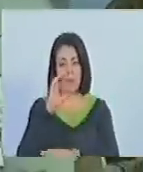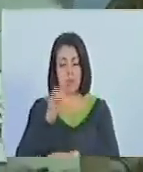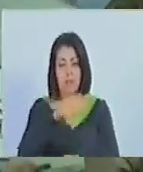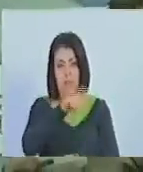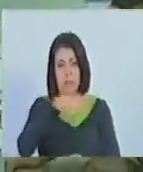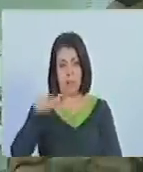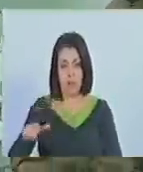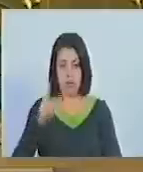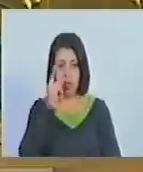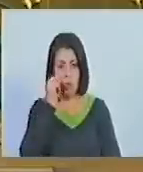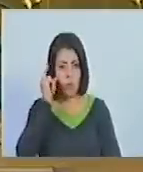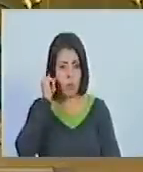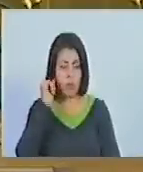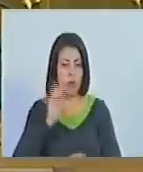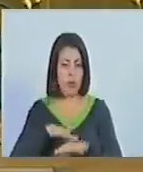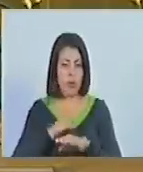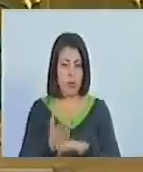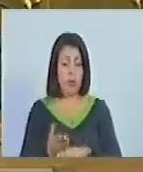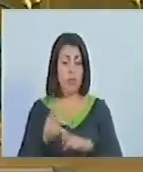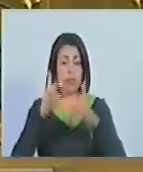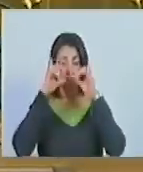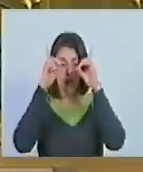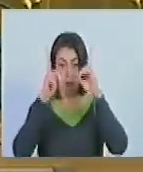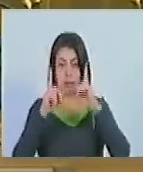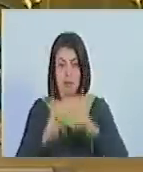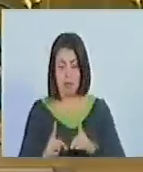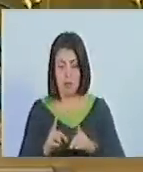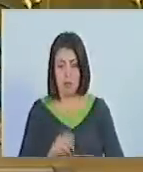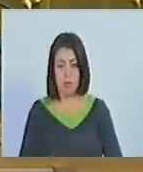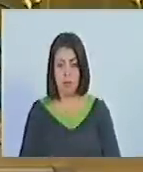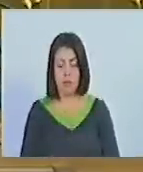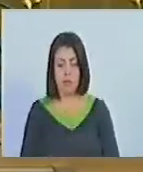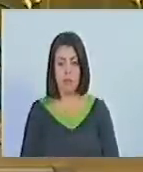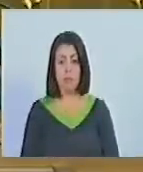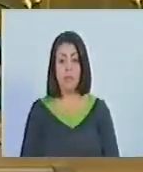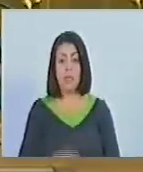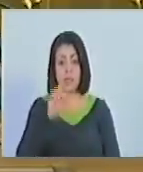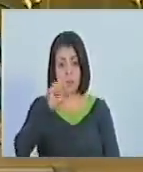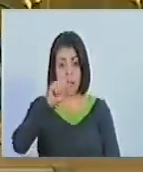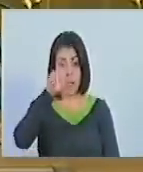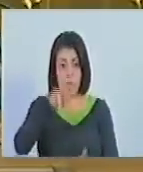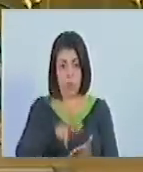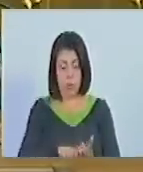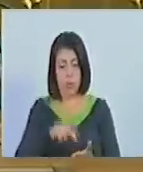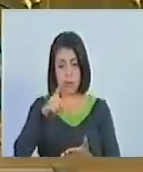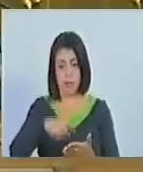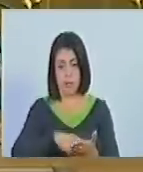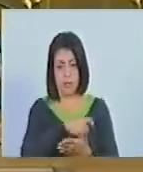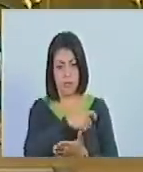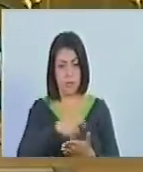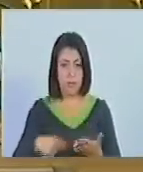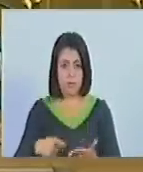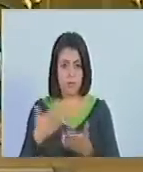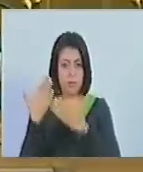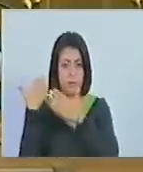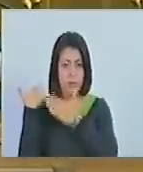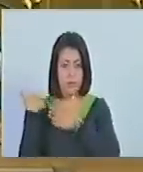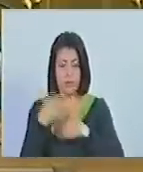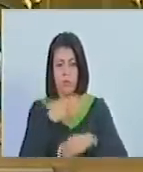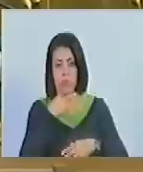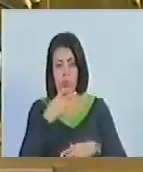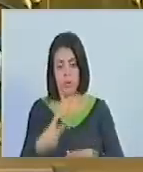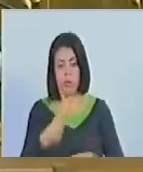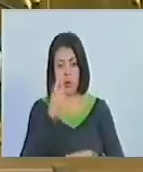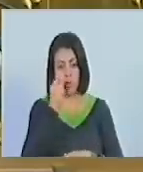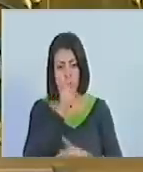de Ciudadanas y Ciudadanos para la toma de decisiones correspondiente. De ser aprobada la revocatoria asumirá la vocera